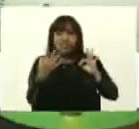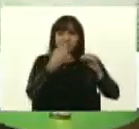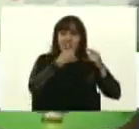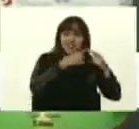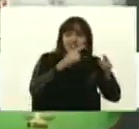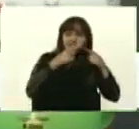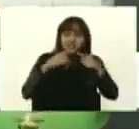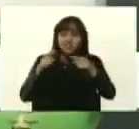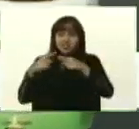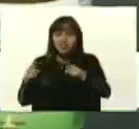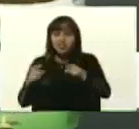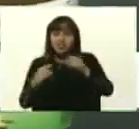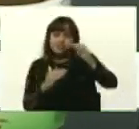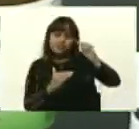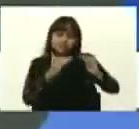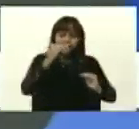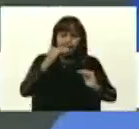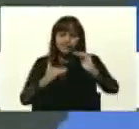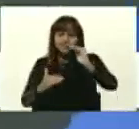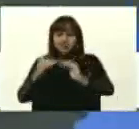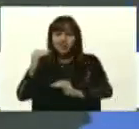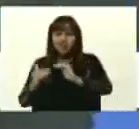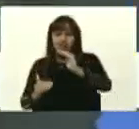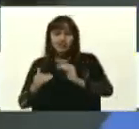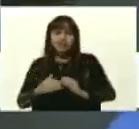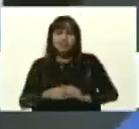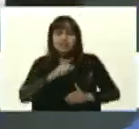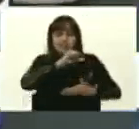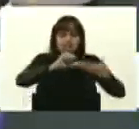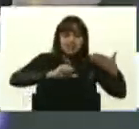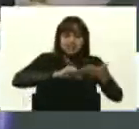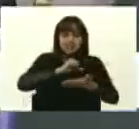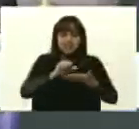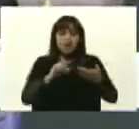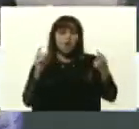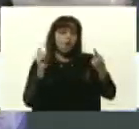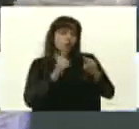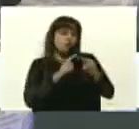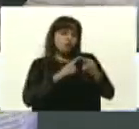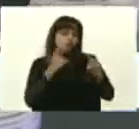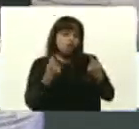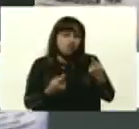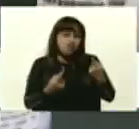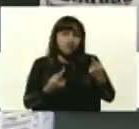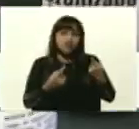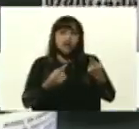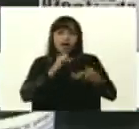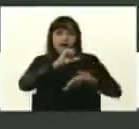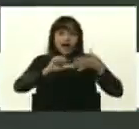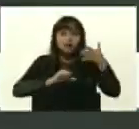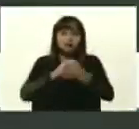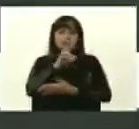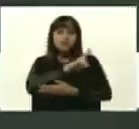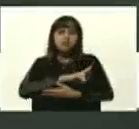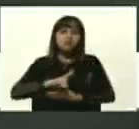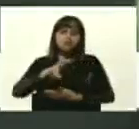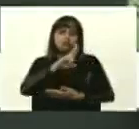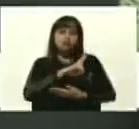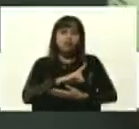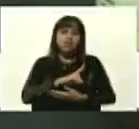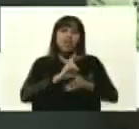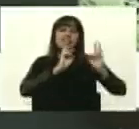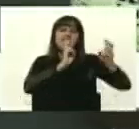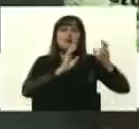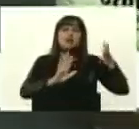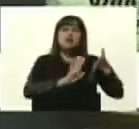grados de oxidación del aceite. Uno es un aceite que es usado para temas,